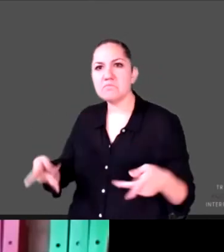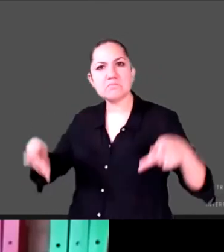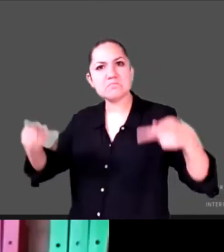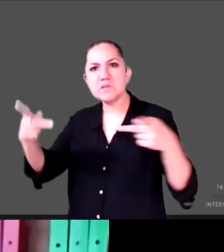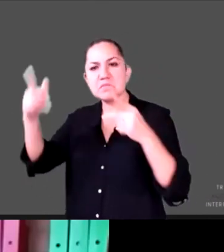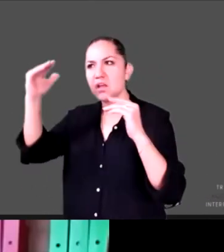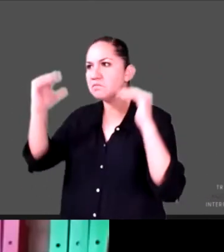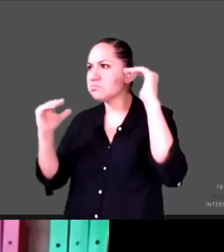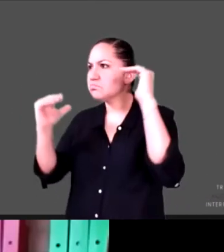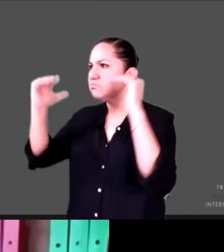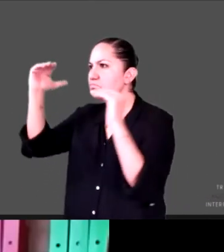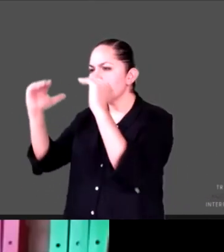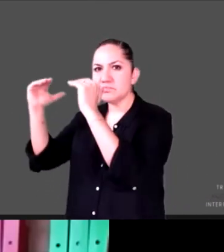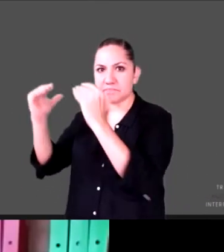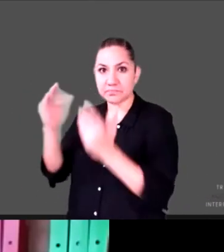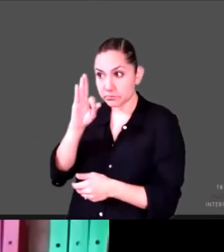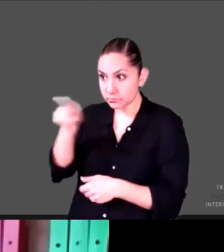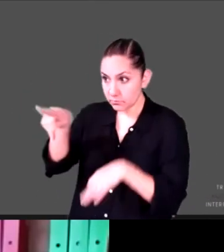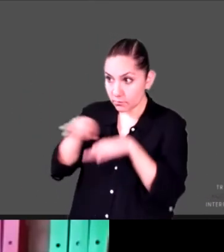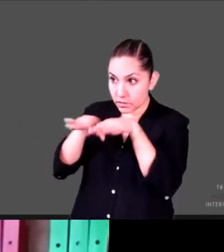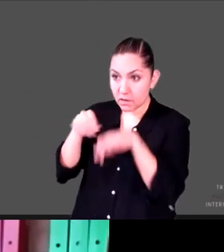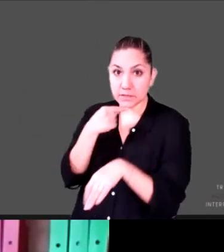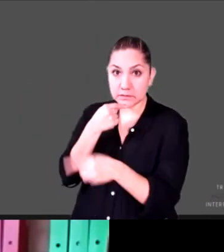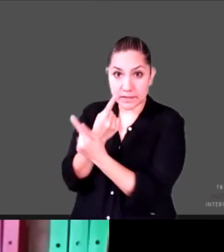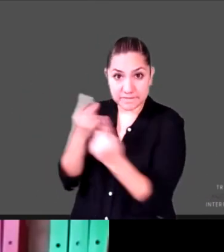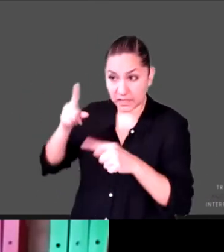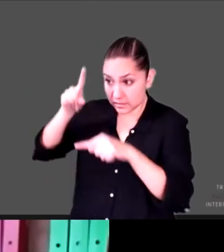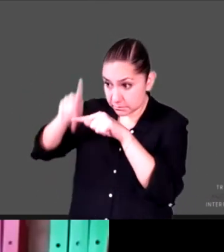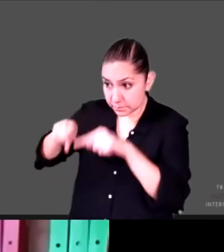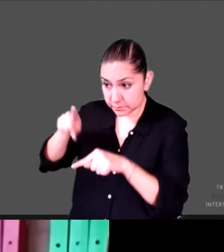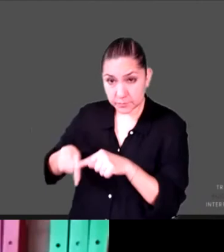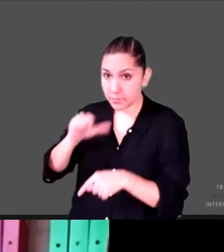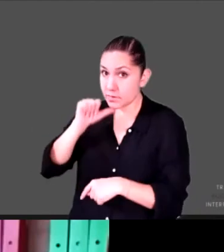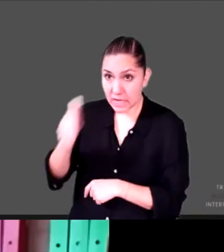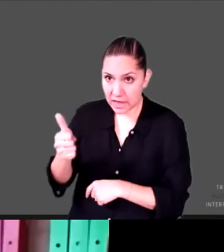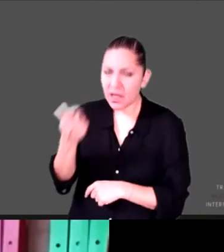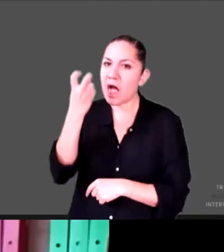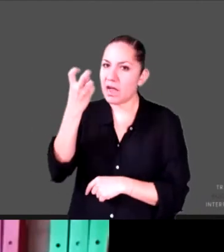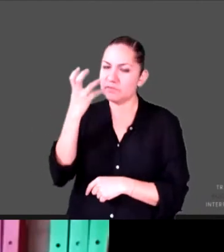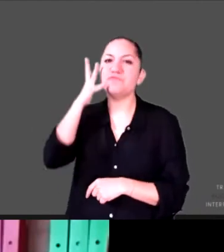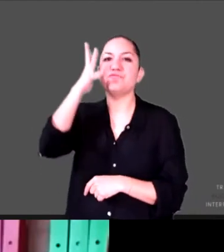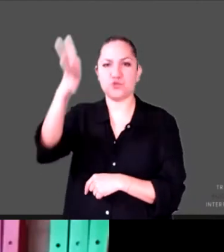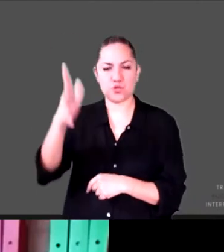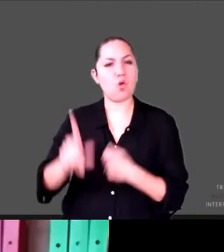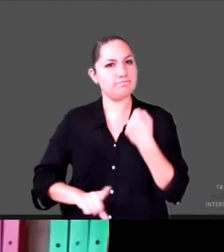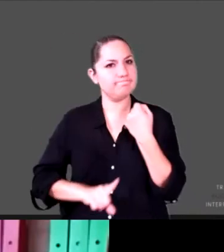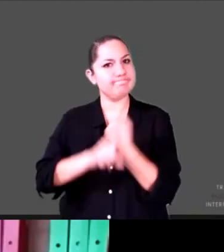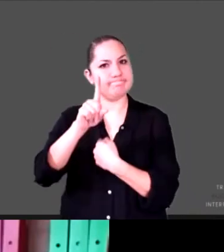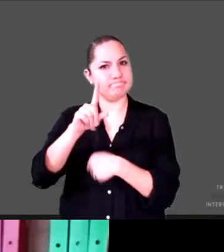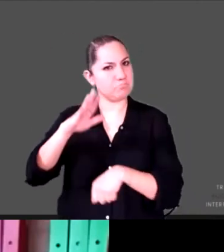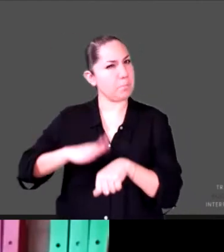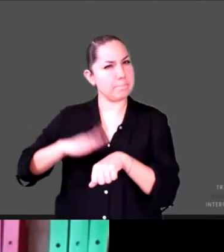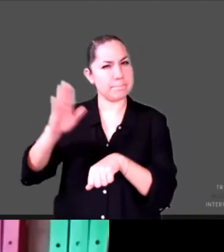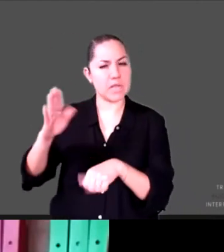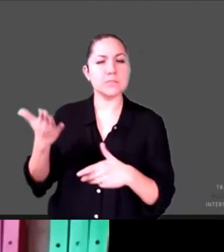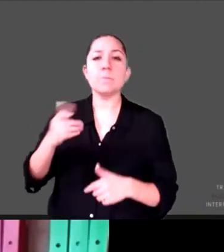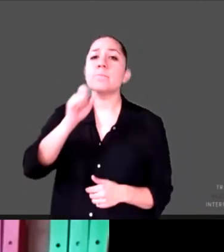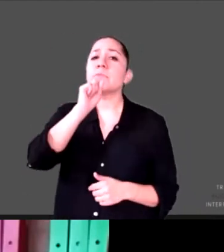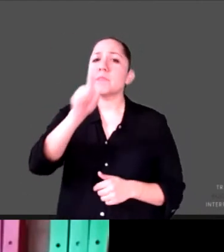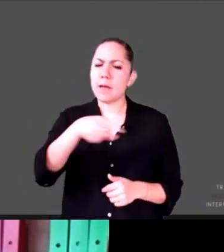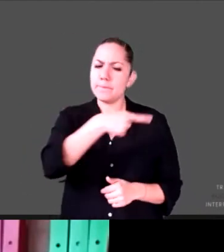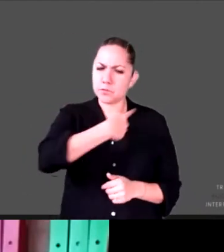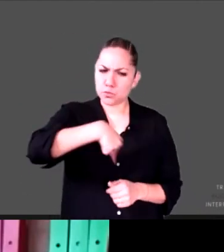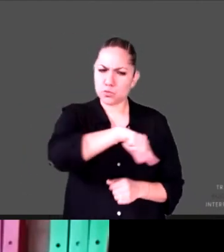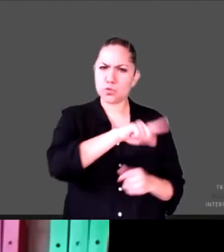infantil, también es un riesgo grande. La incidencia en políticas públicas es otro de los componentes de este programa. Coordinamos con el